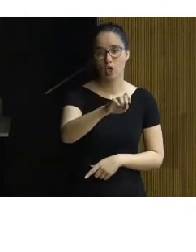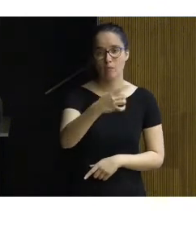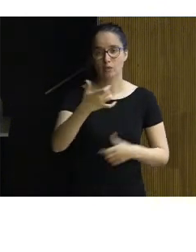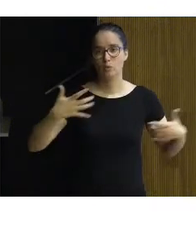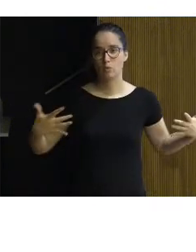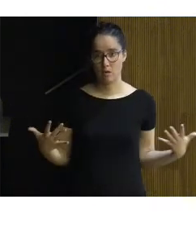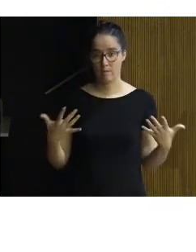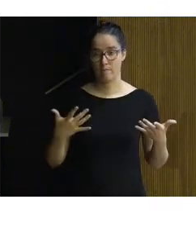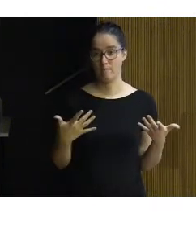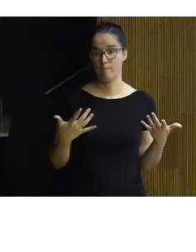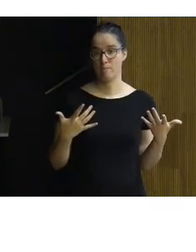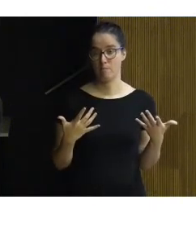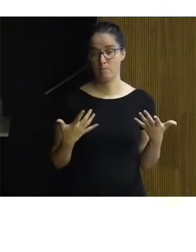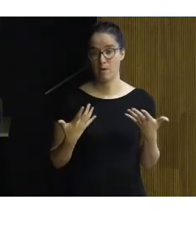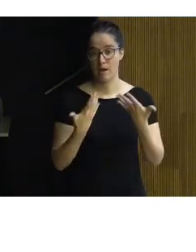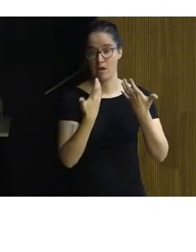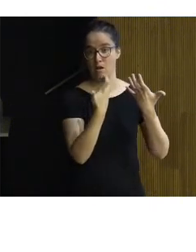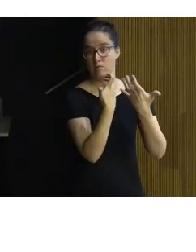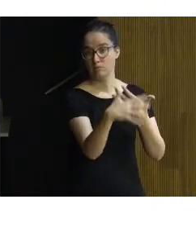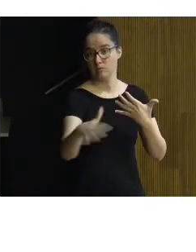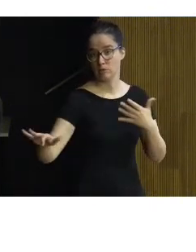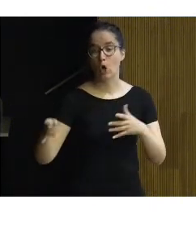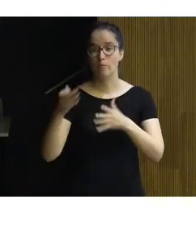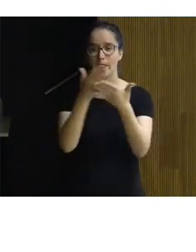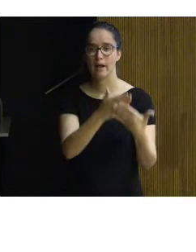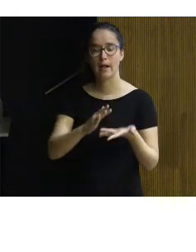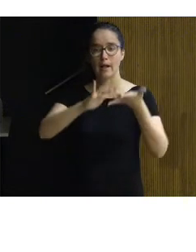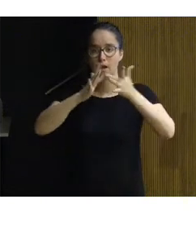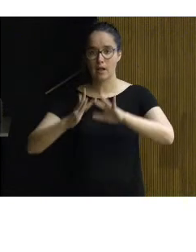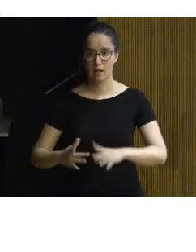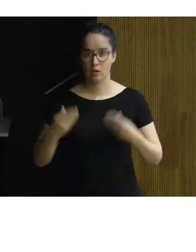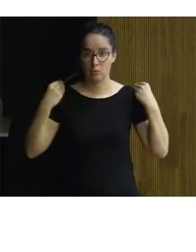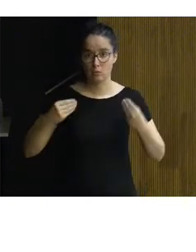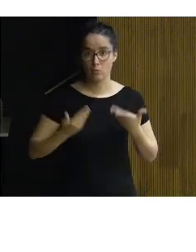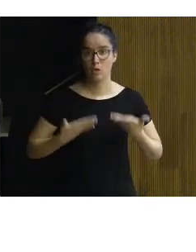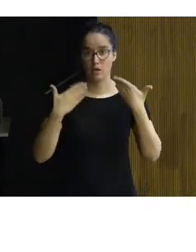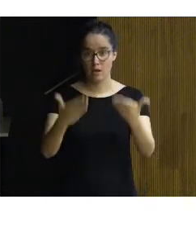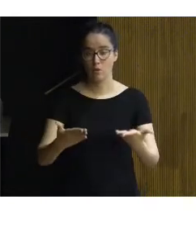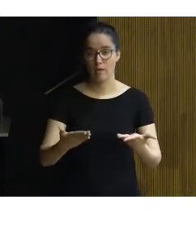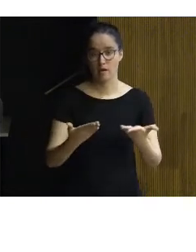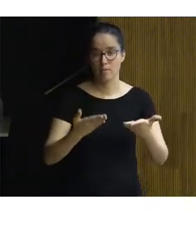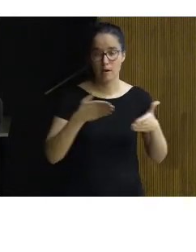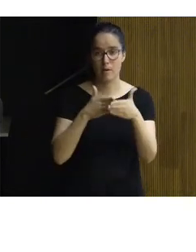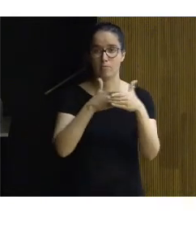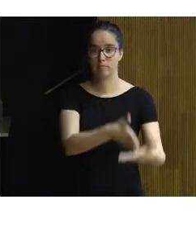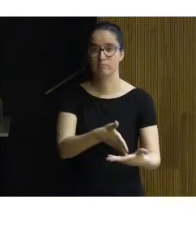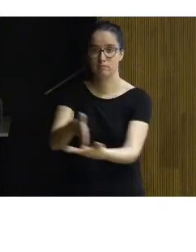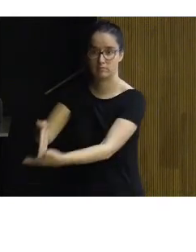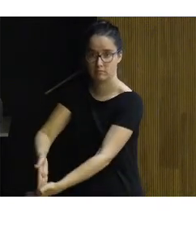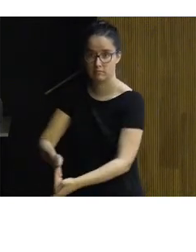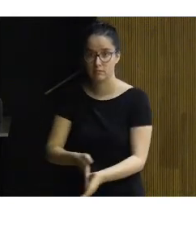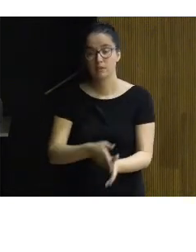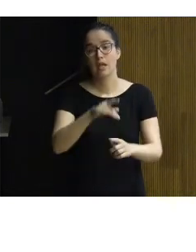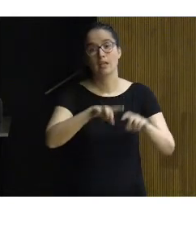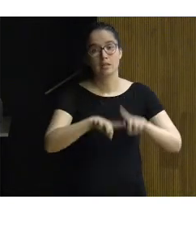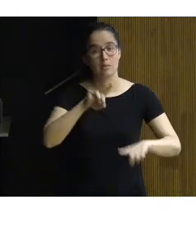bien para repartir a las masas o bien para estudiar y mejorar la interconexión entre los mismos y poder ayudar a sortear las barreras y obstáculos en